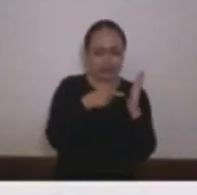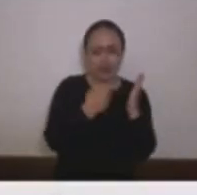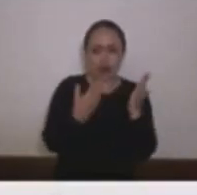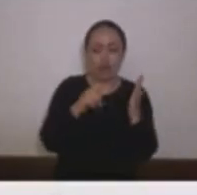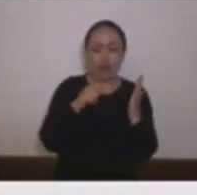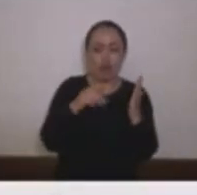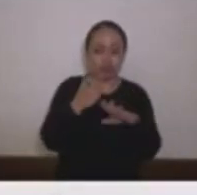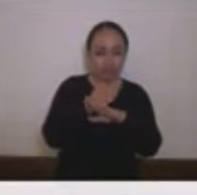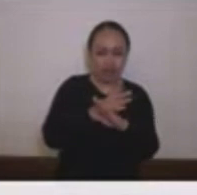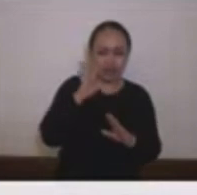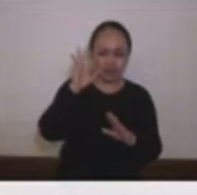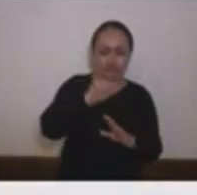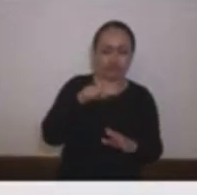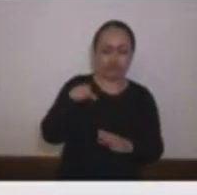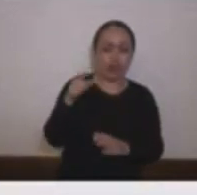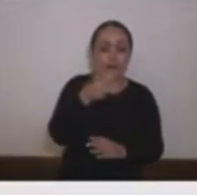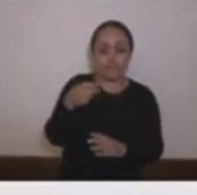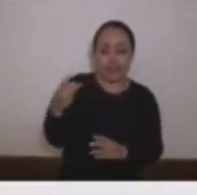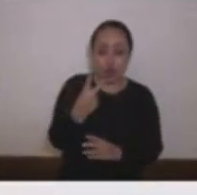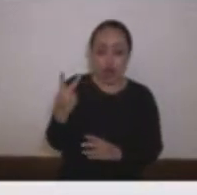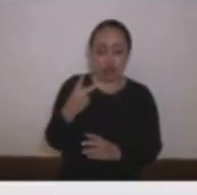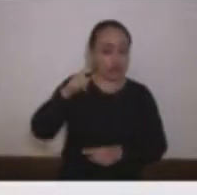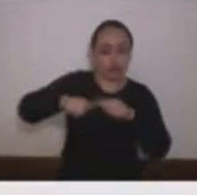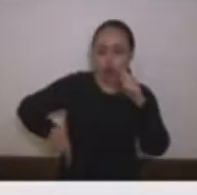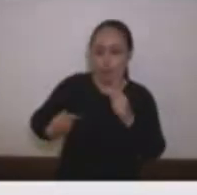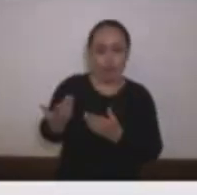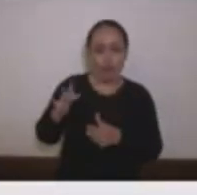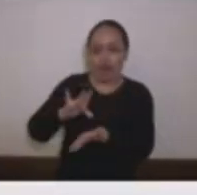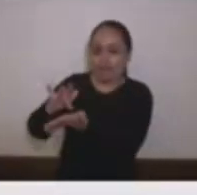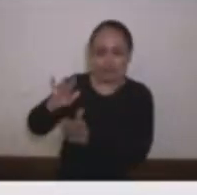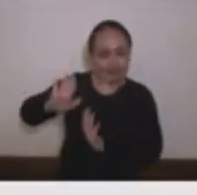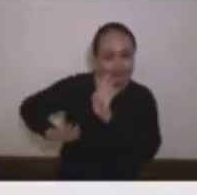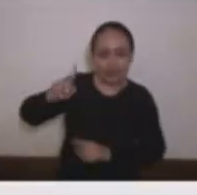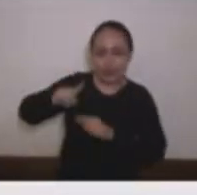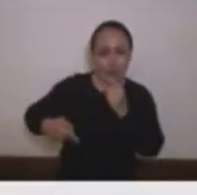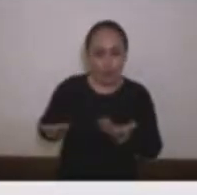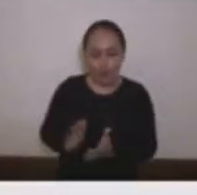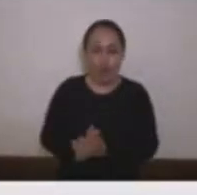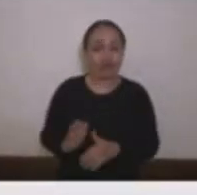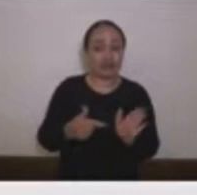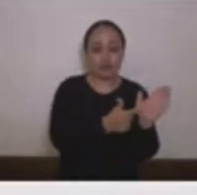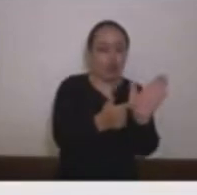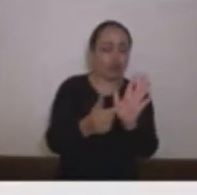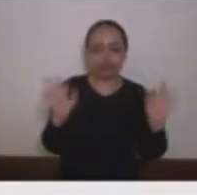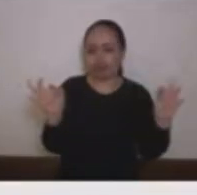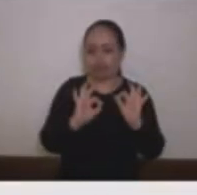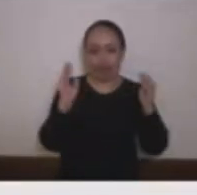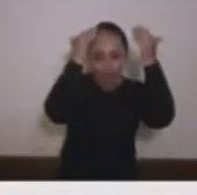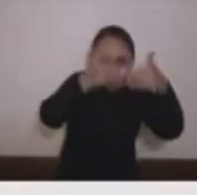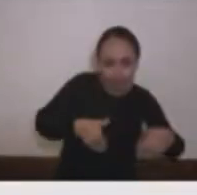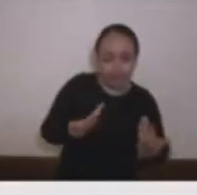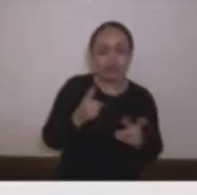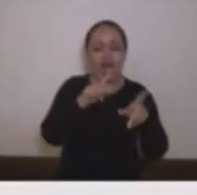pudiendo inducir en error a los concejales de dicho municipio y se denunciaron gravísimos problemas en la calificación de la prueba además varios